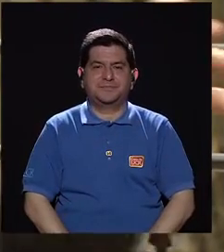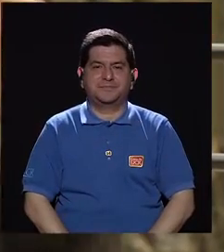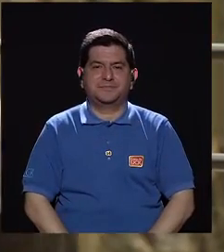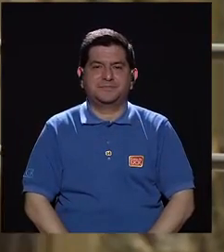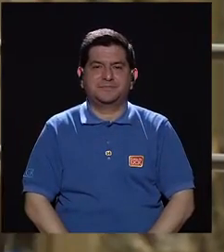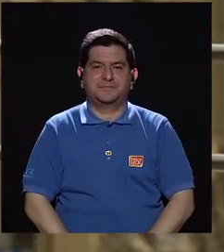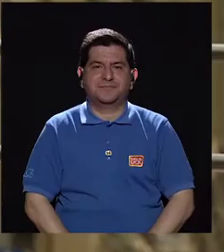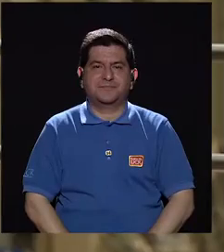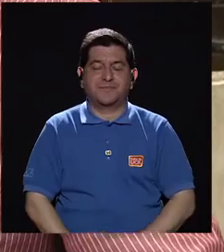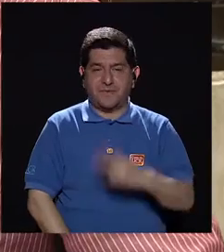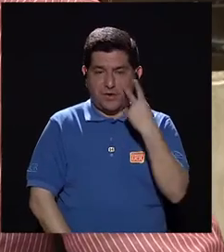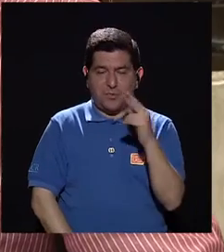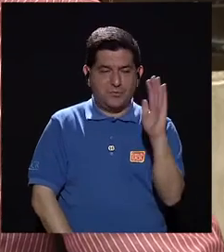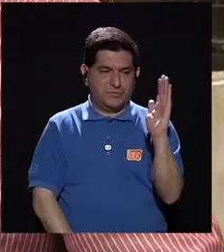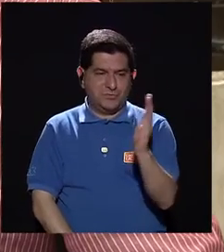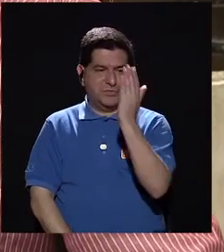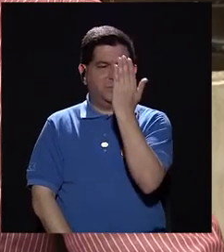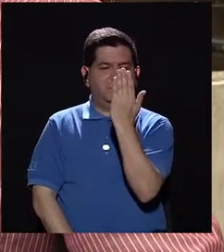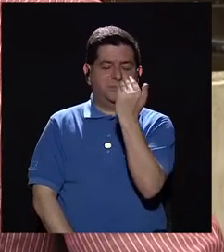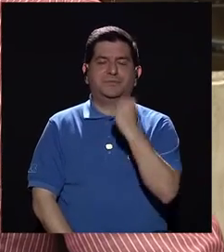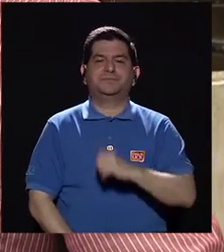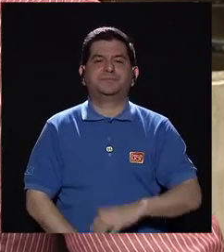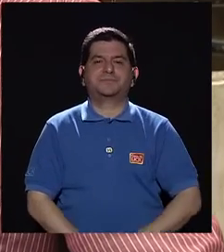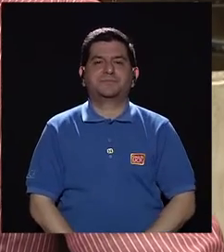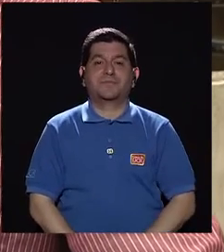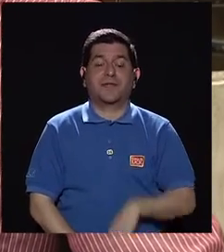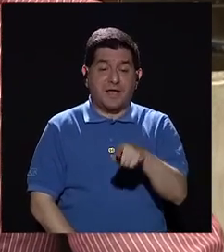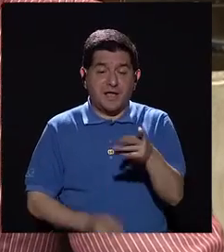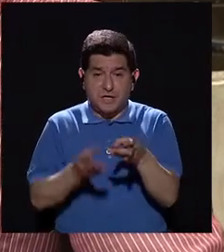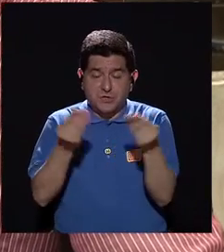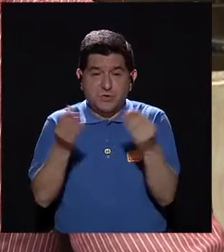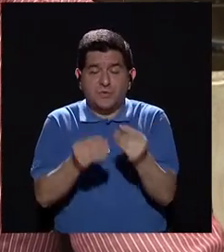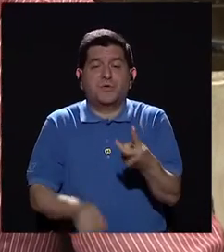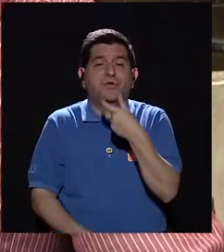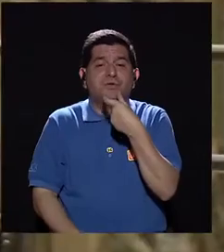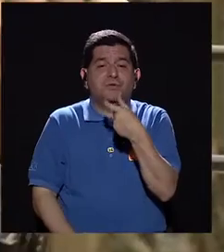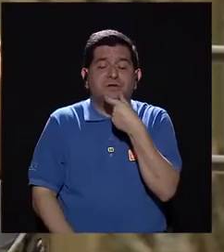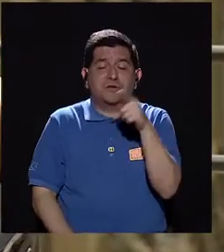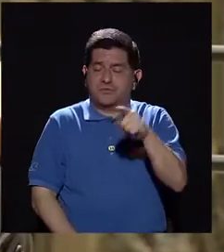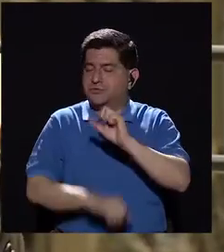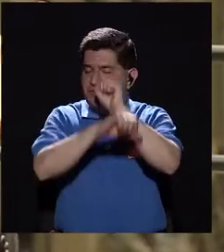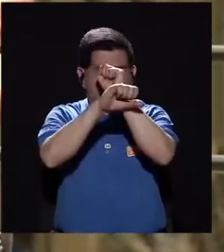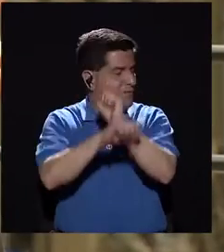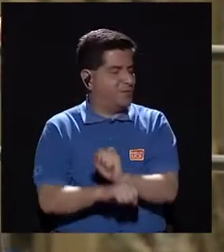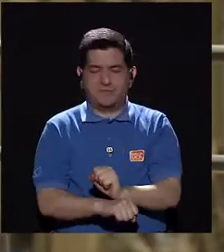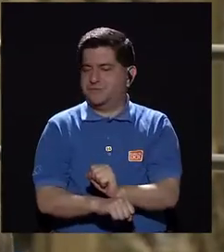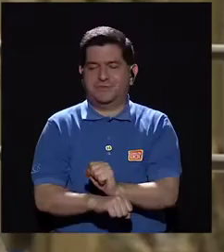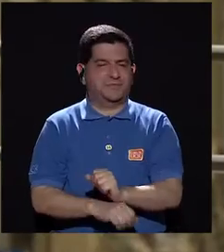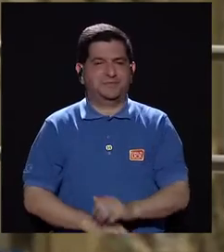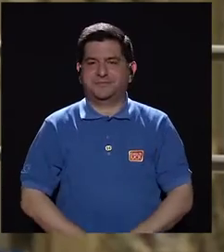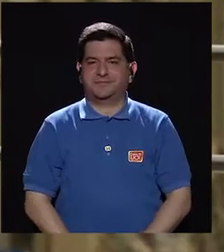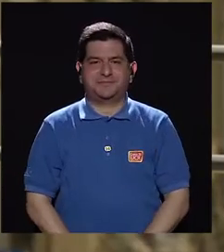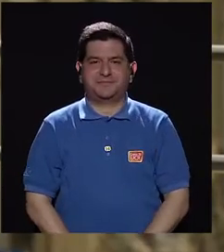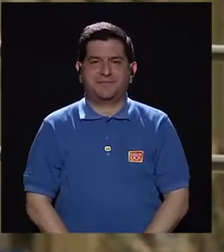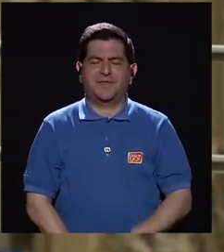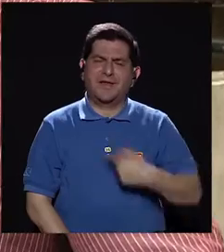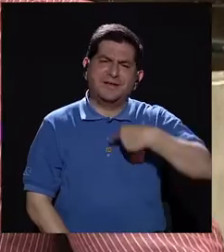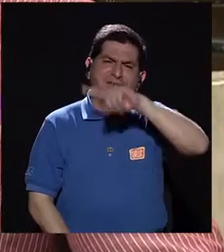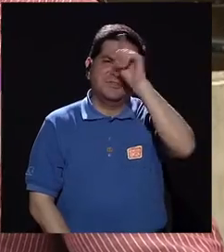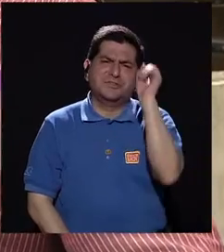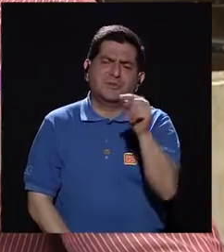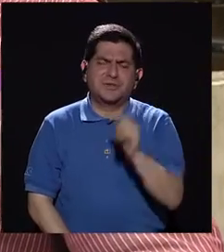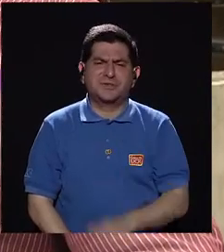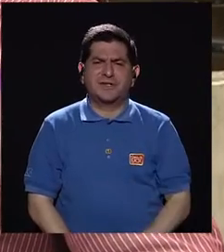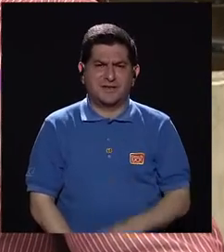Y eso le va a generar, si usted lo hace en el espejo, le va a generar a usted una risa, usted no está acostumbrado a hacer eso. Paul, yo quería